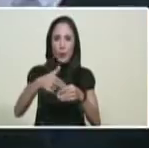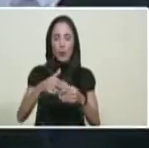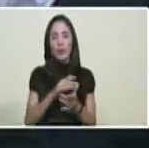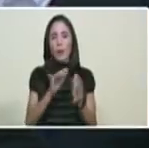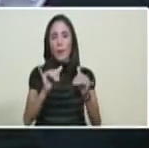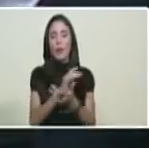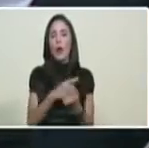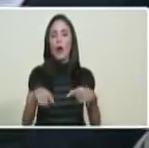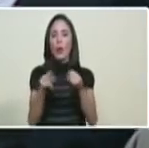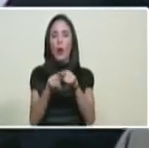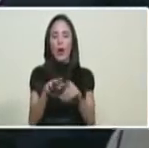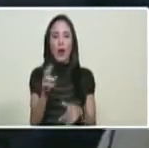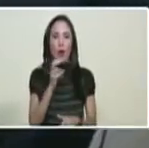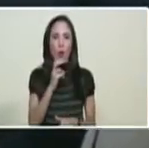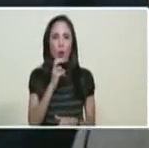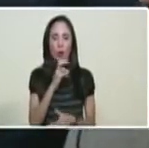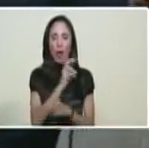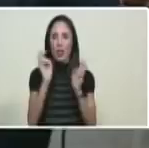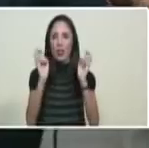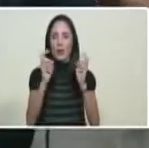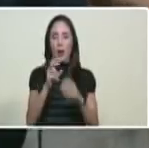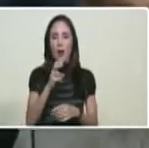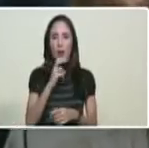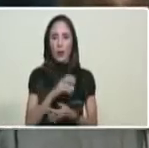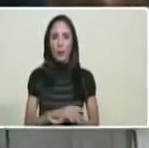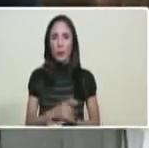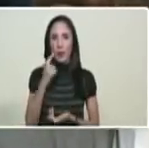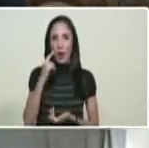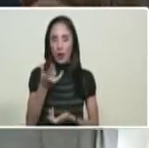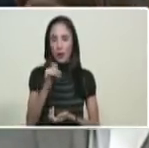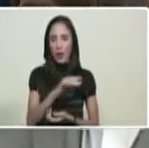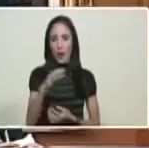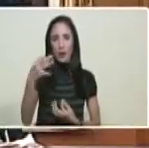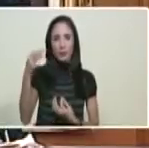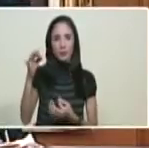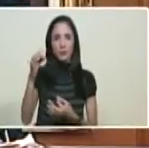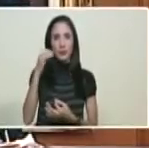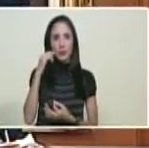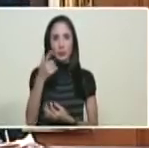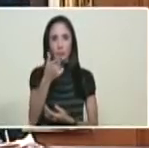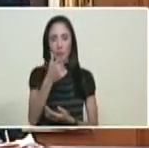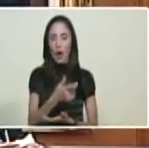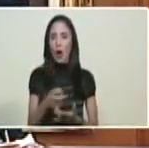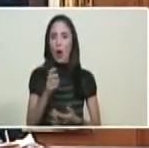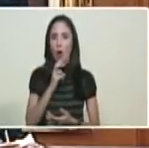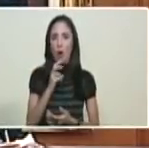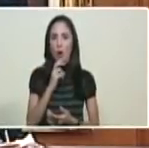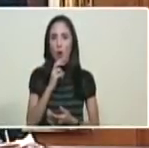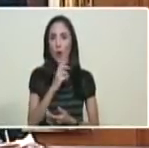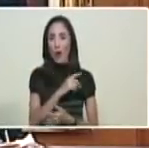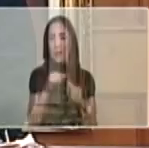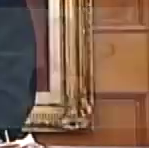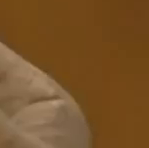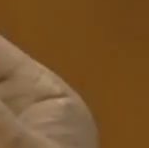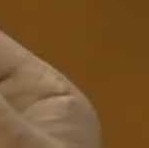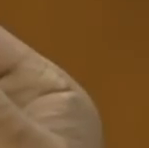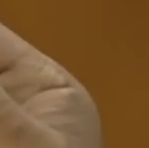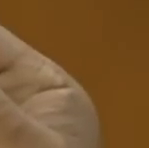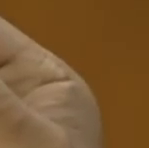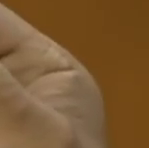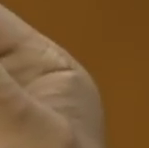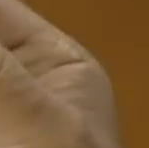del oro pues esto que yo tengo aquí en la mano es oro constante no es oro cochano no es oro constante